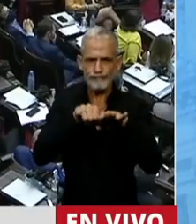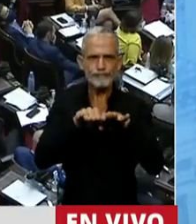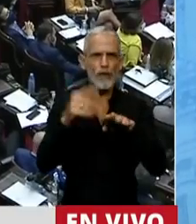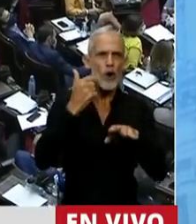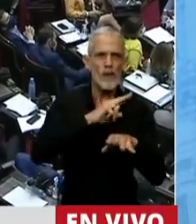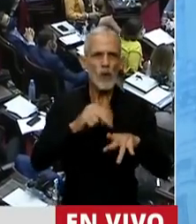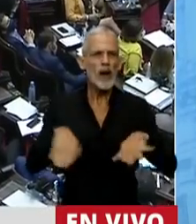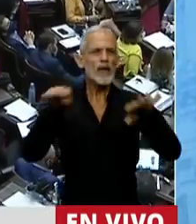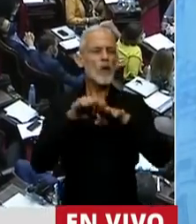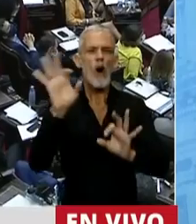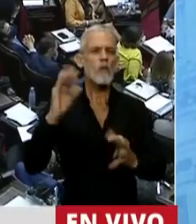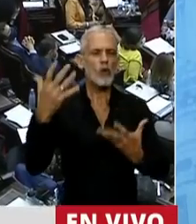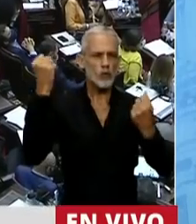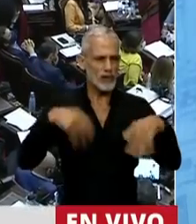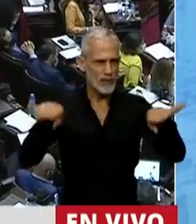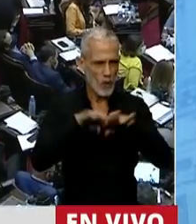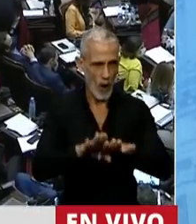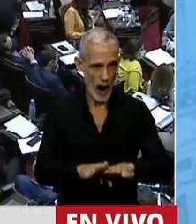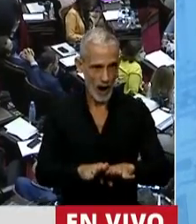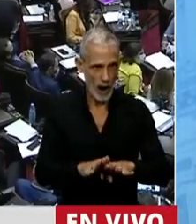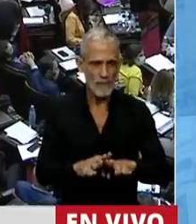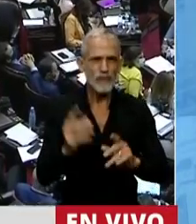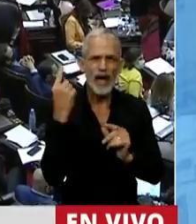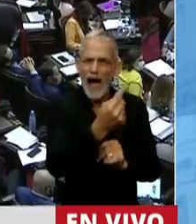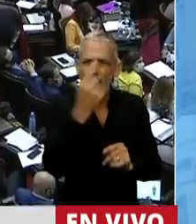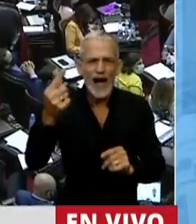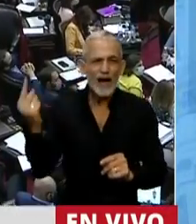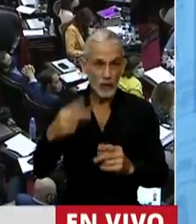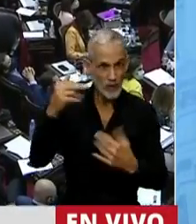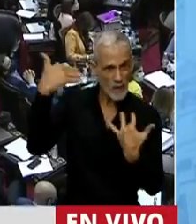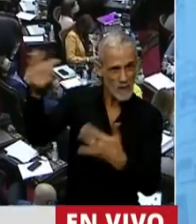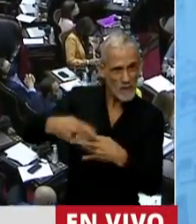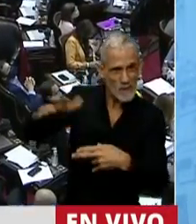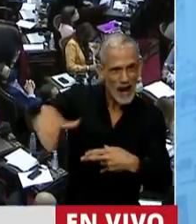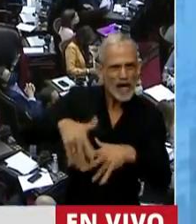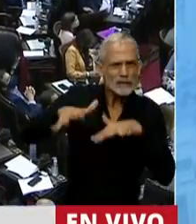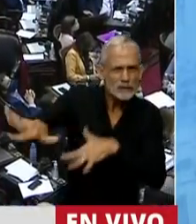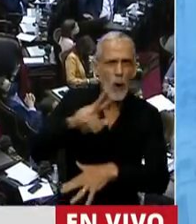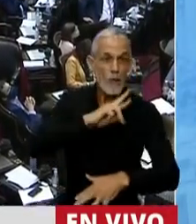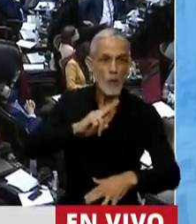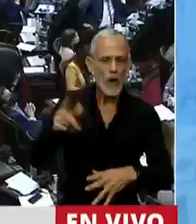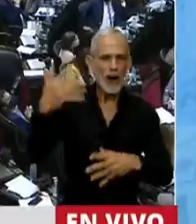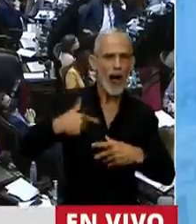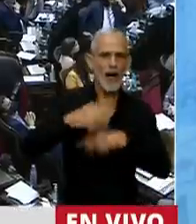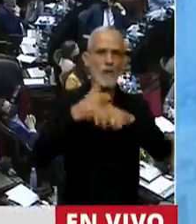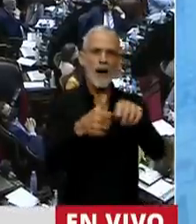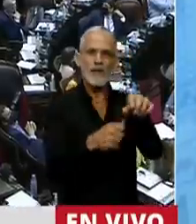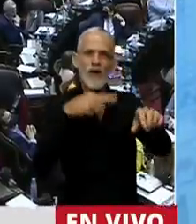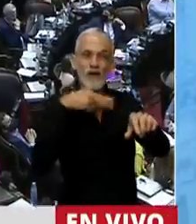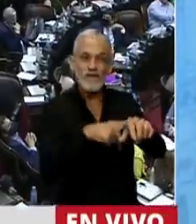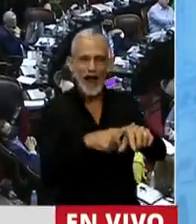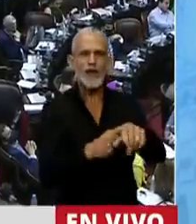oportunidades. Por eso, a cada militante que está en la plaza, a cada mujer que lleva el pañuelo verde